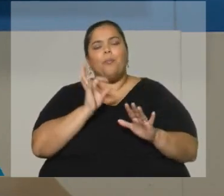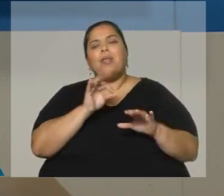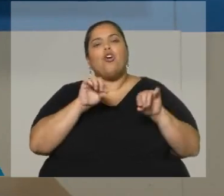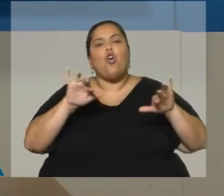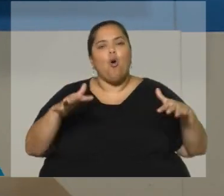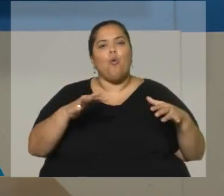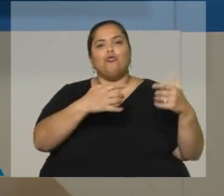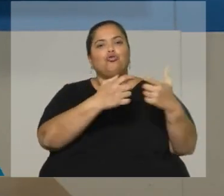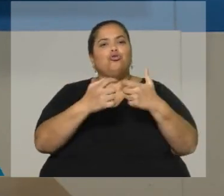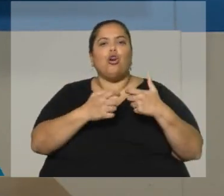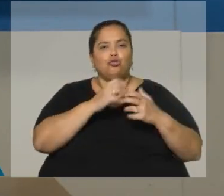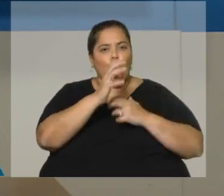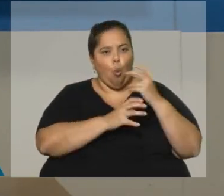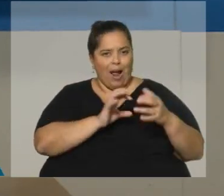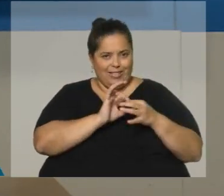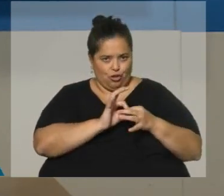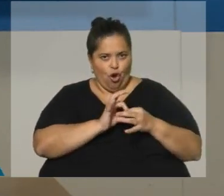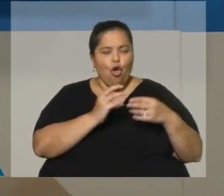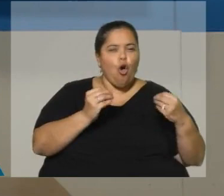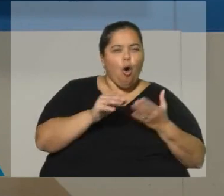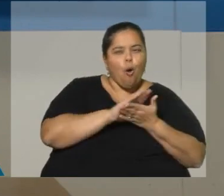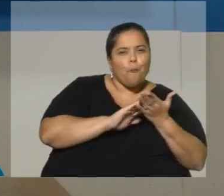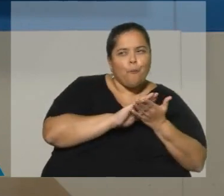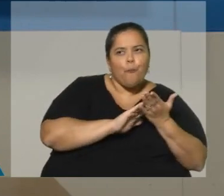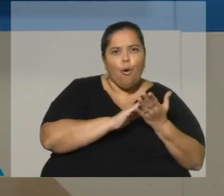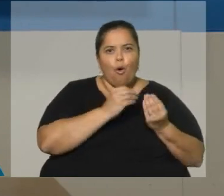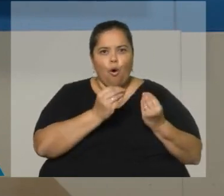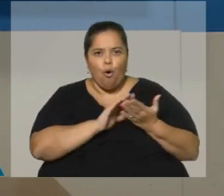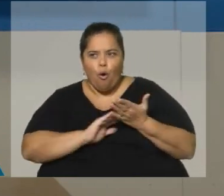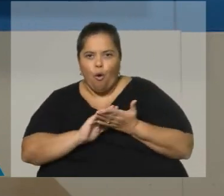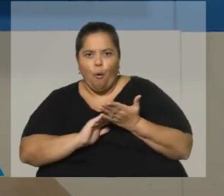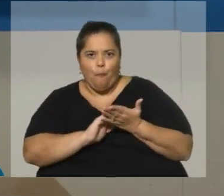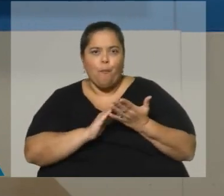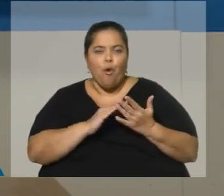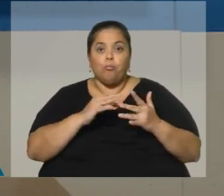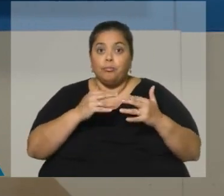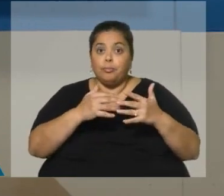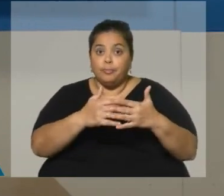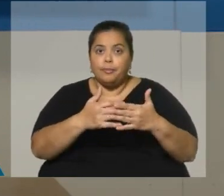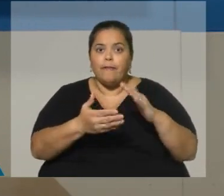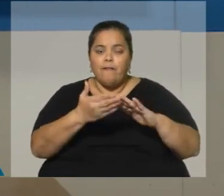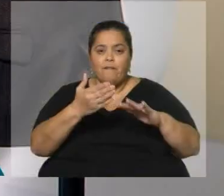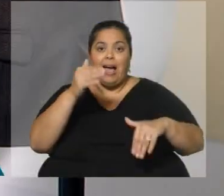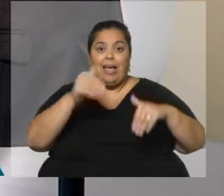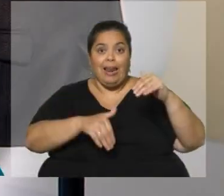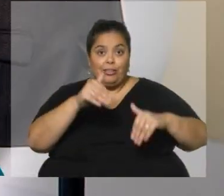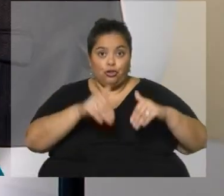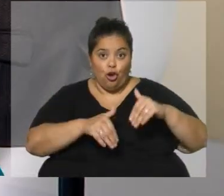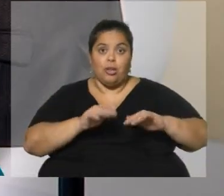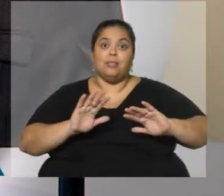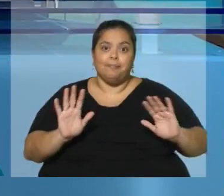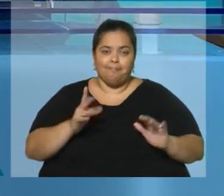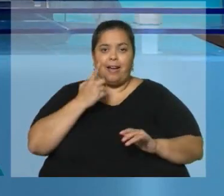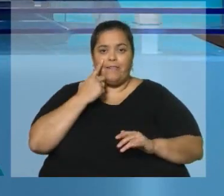fundamental para su funcionamiento futuro, sobre todo en la medida que se sigan acercando los tiempos electorales. Perfecto.